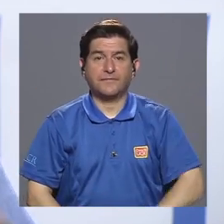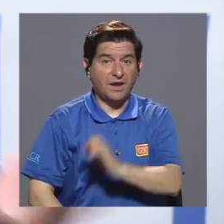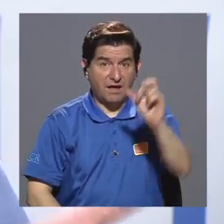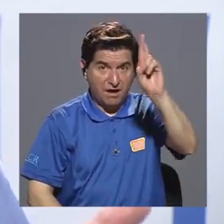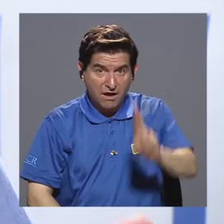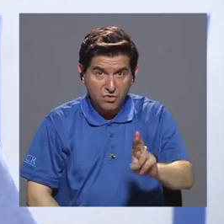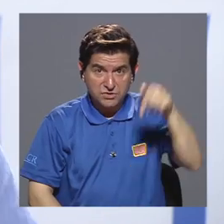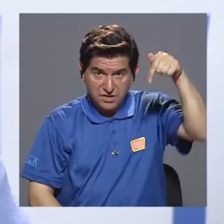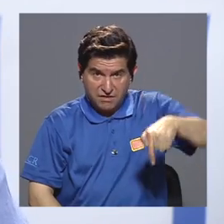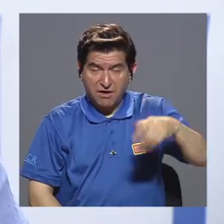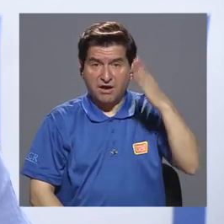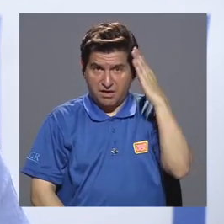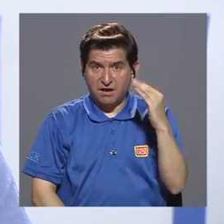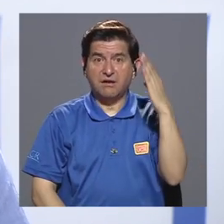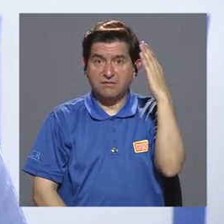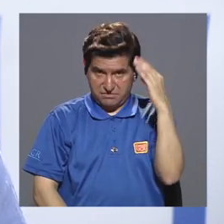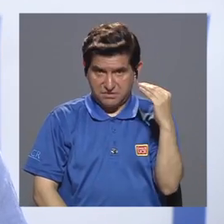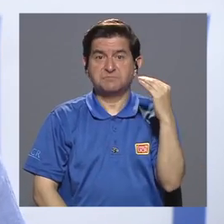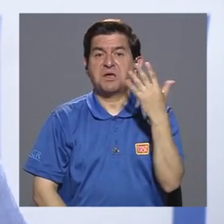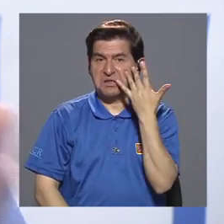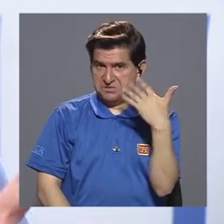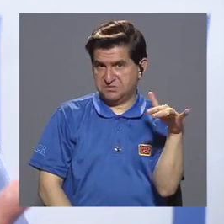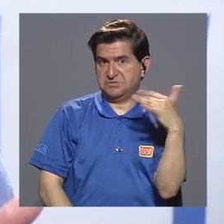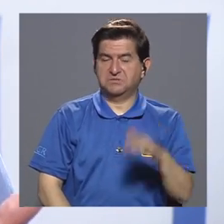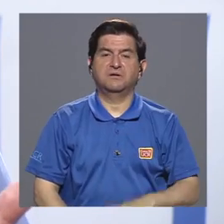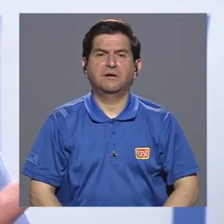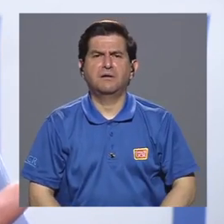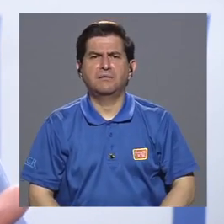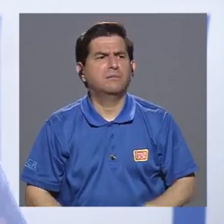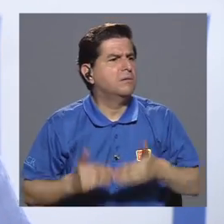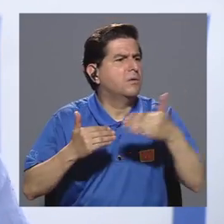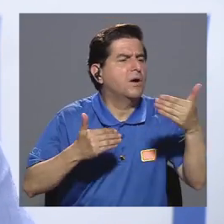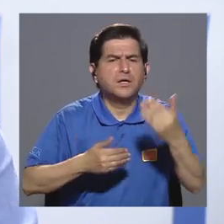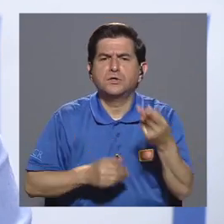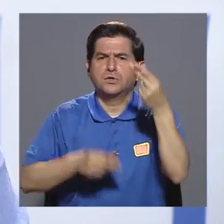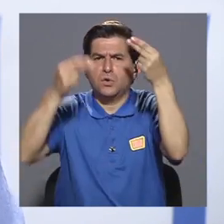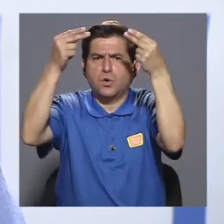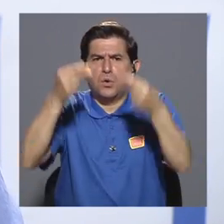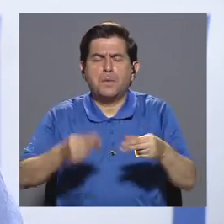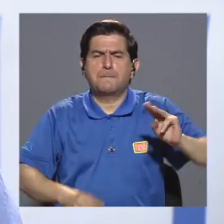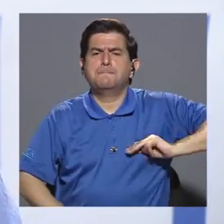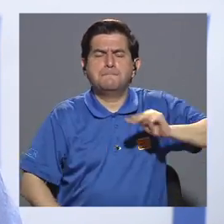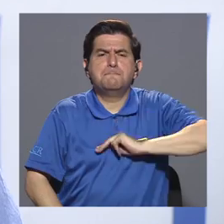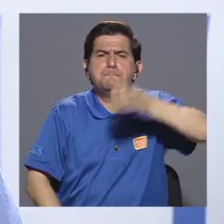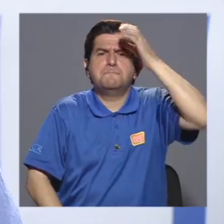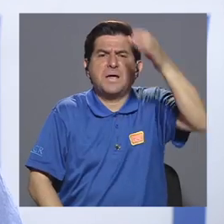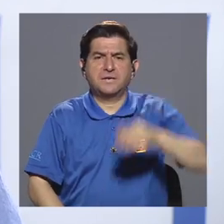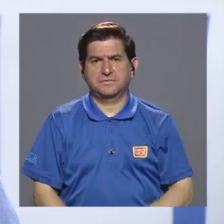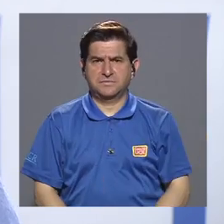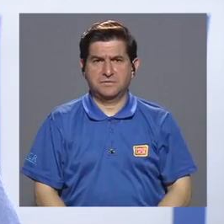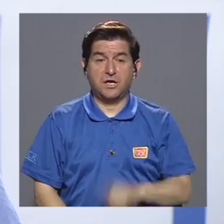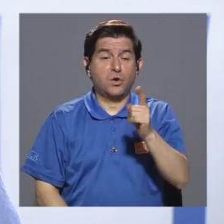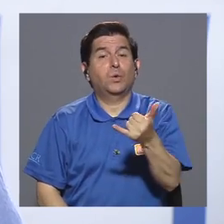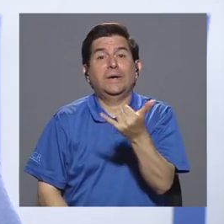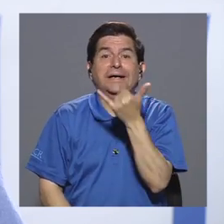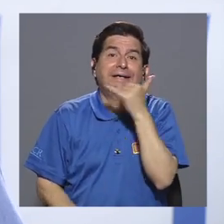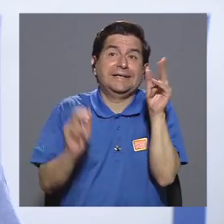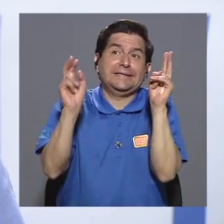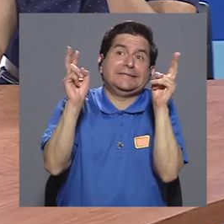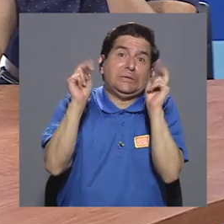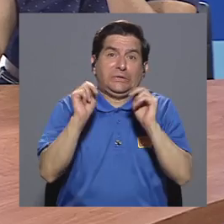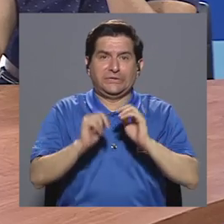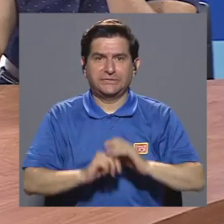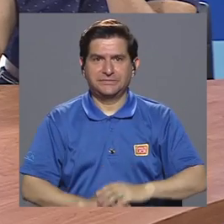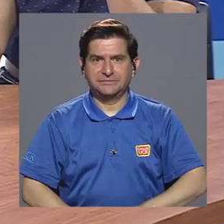En Costa Rica acabamos de vivir una situación similar cuando en el presupuesto del Ministerio de Cultura, por un error,